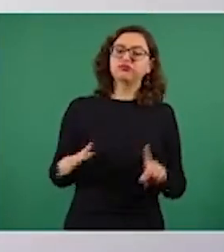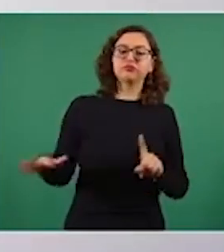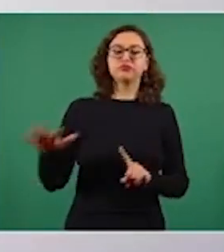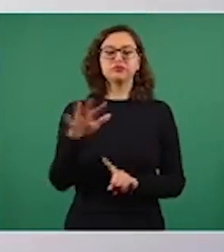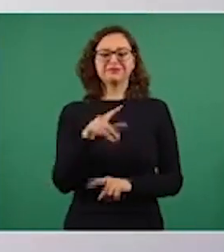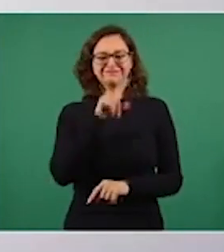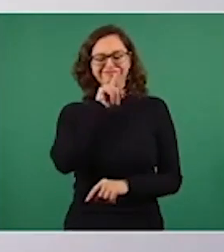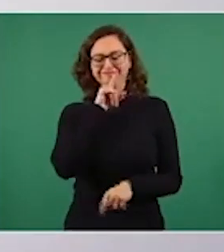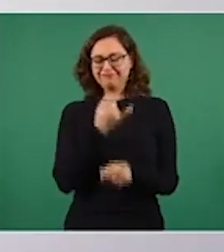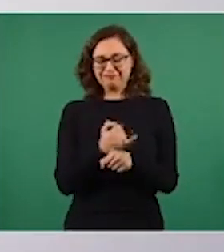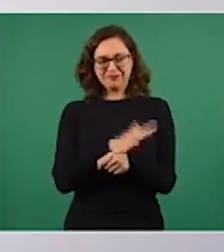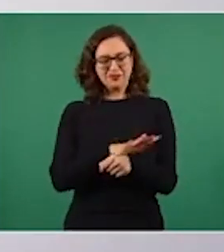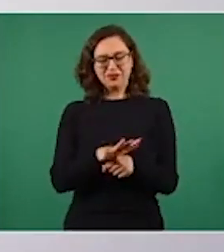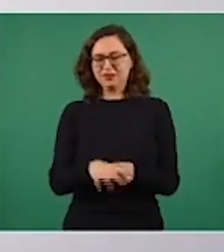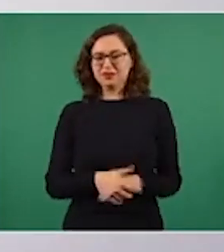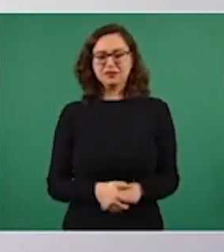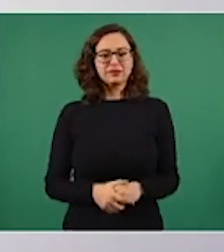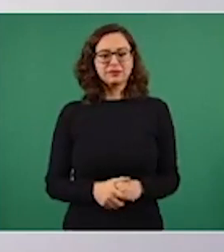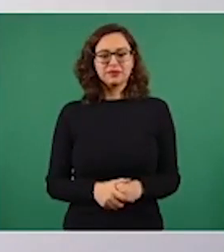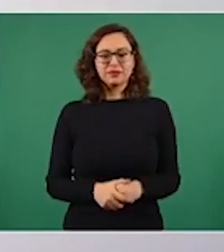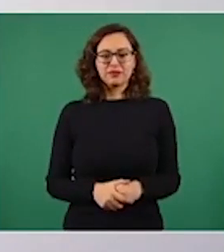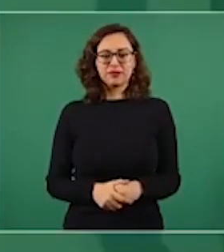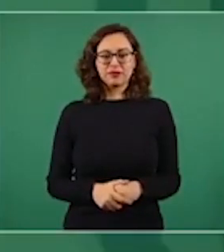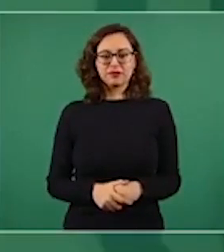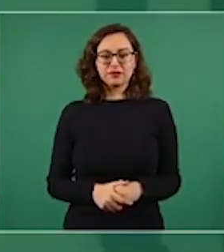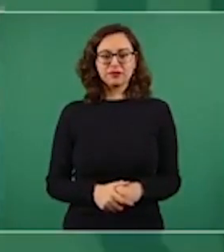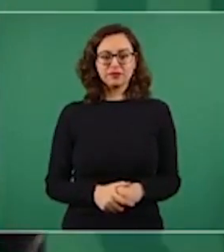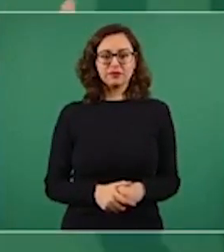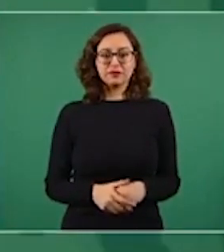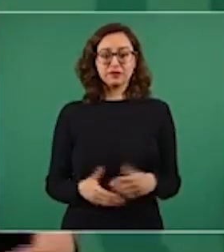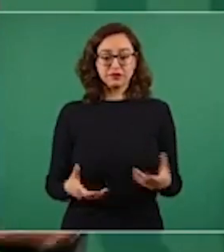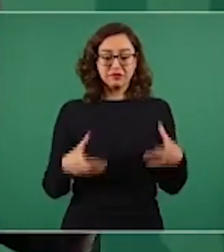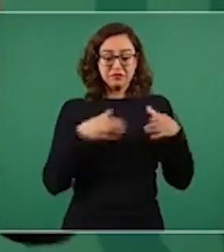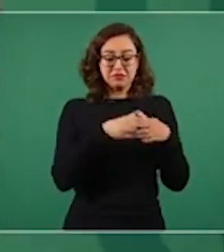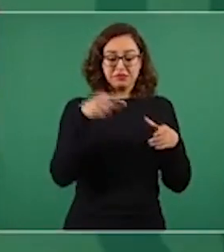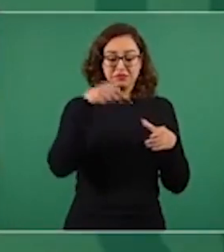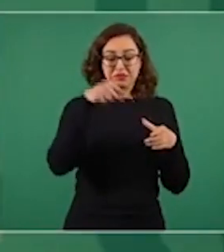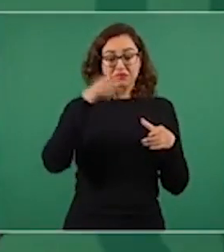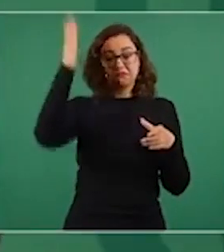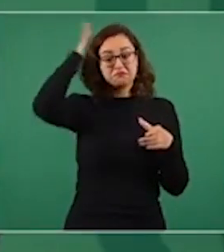y los jefes líderes de esa secta